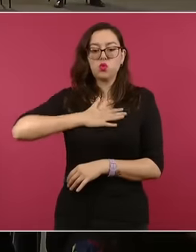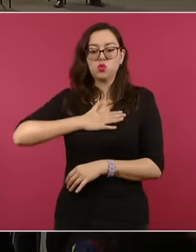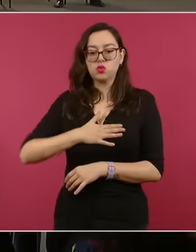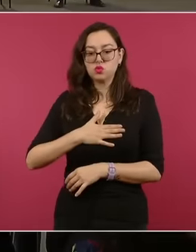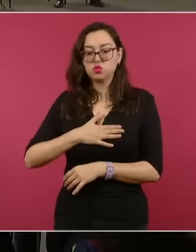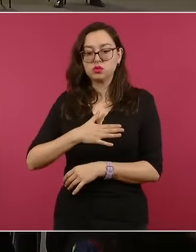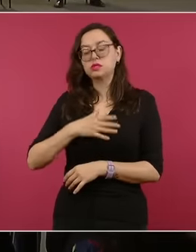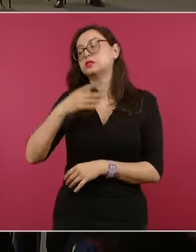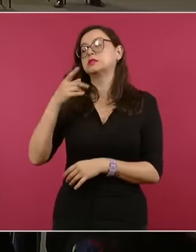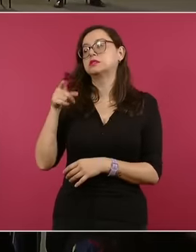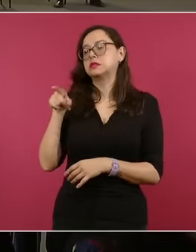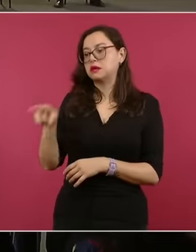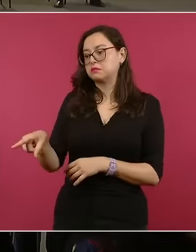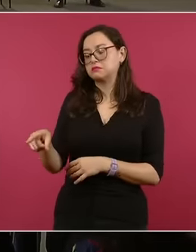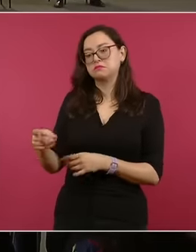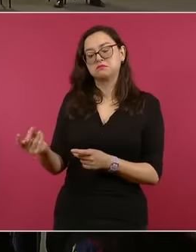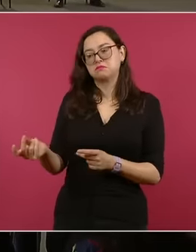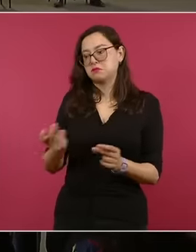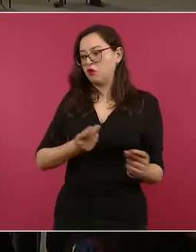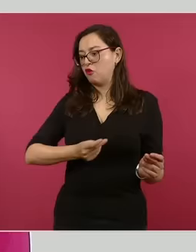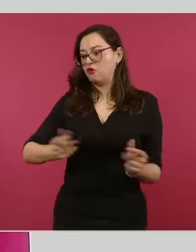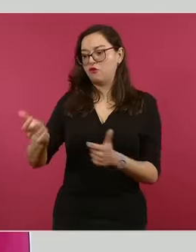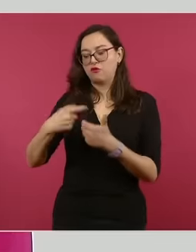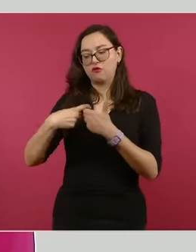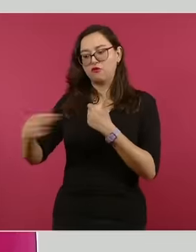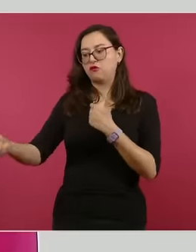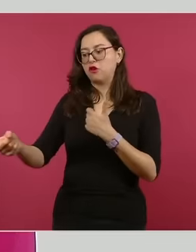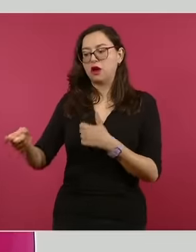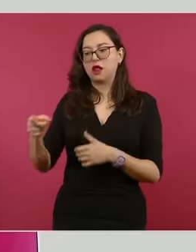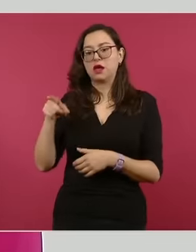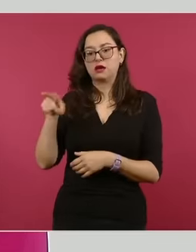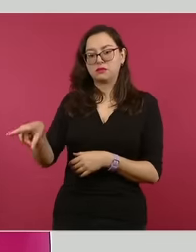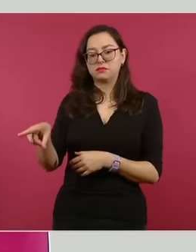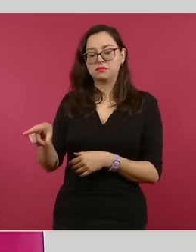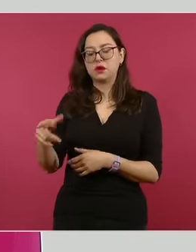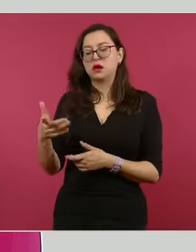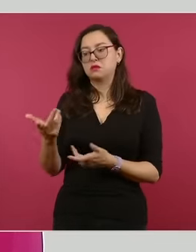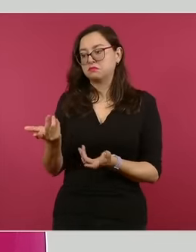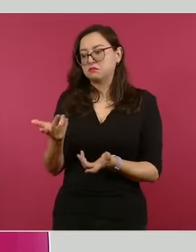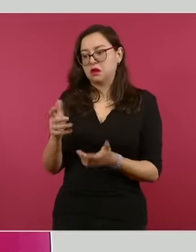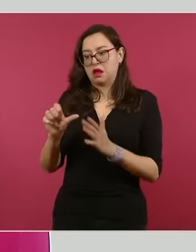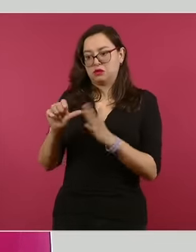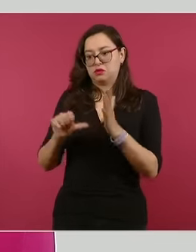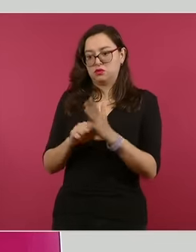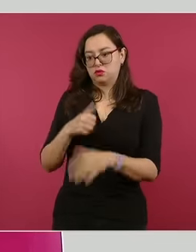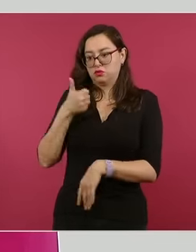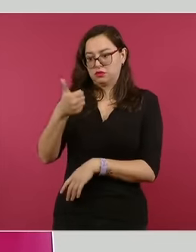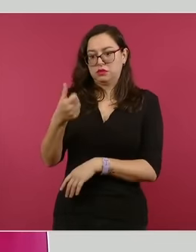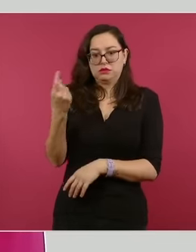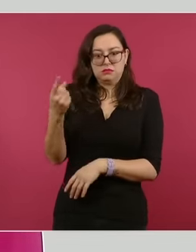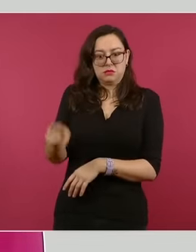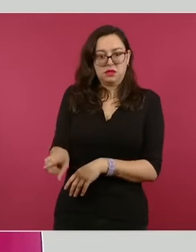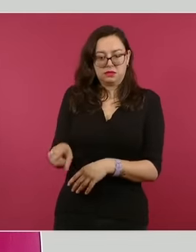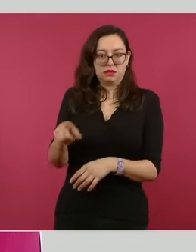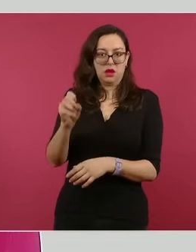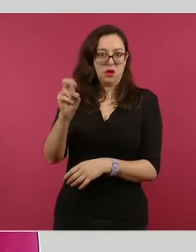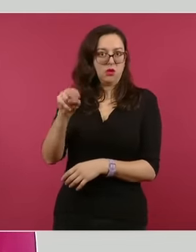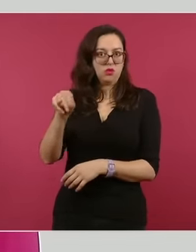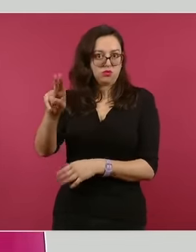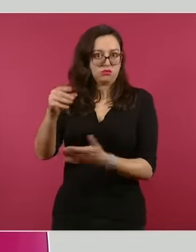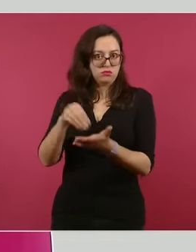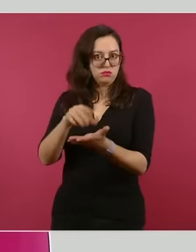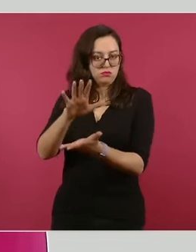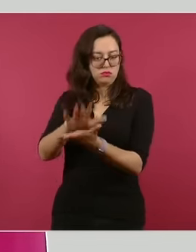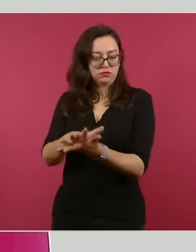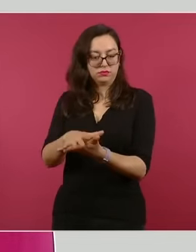proceso de expulsión en virtud del artículo 6 de dicha Carta de las Naciones Unidas. Establecer el precedente que cualquier